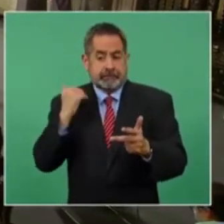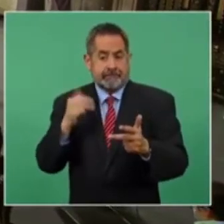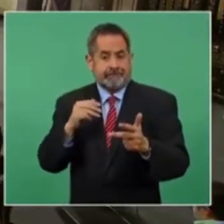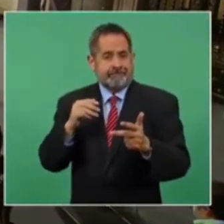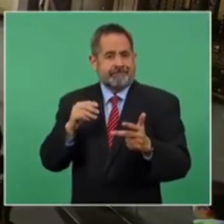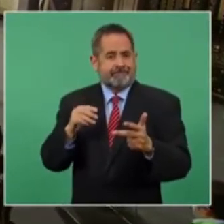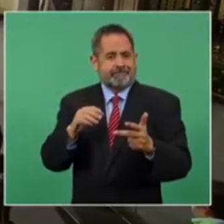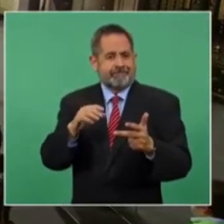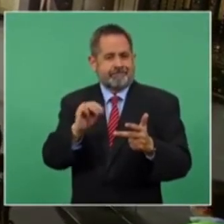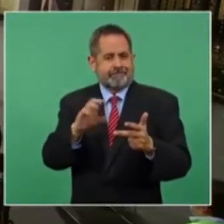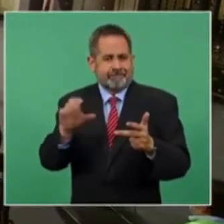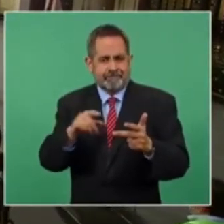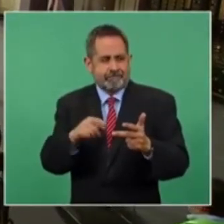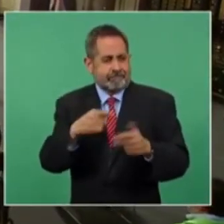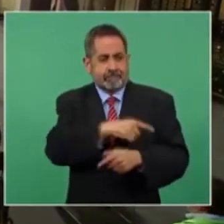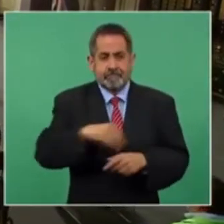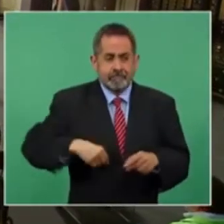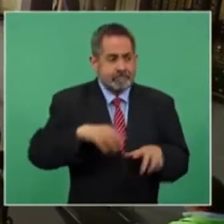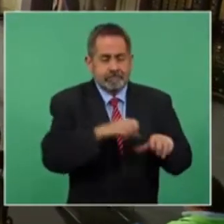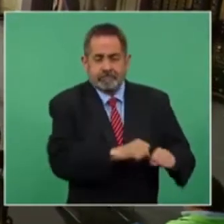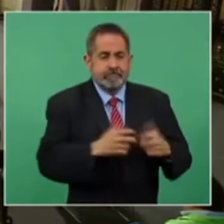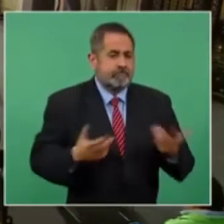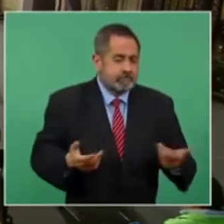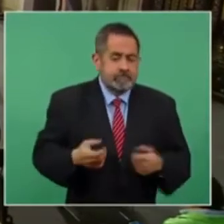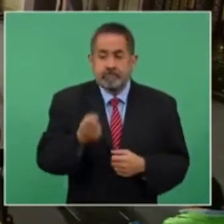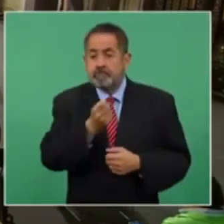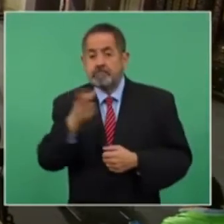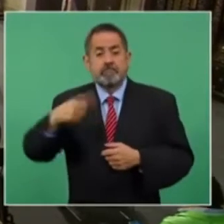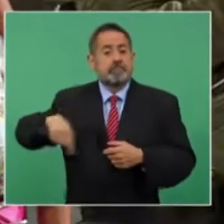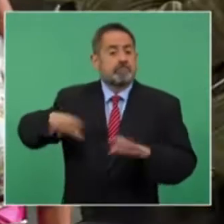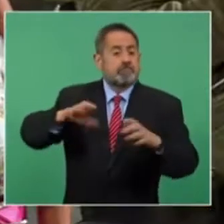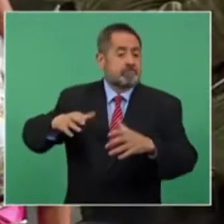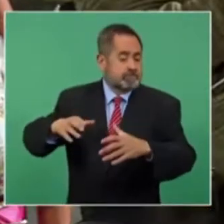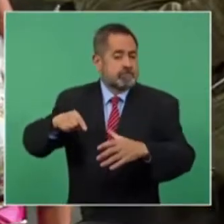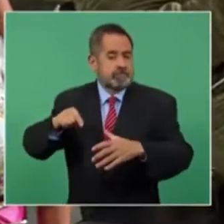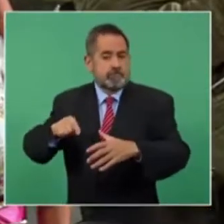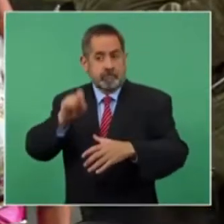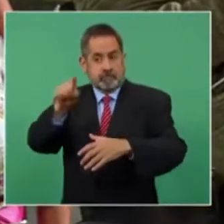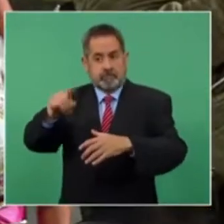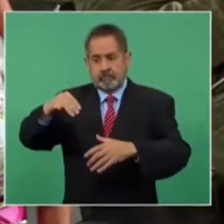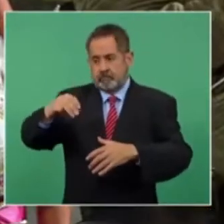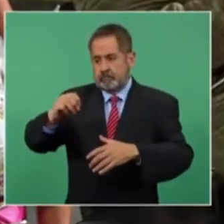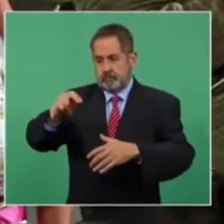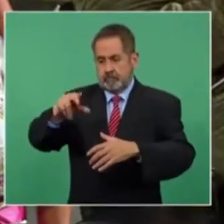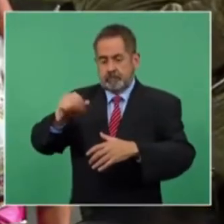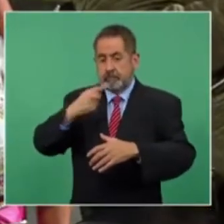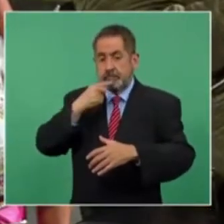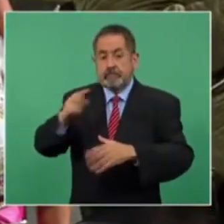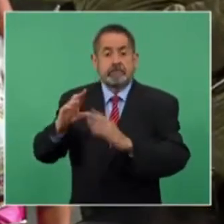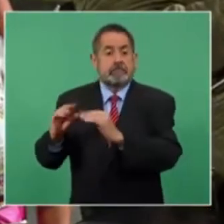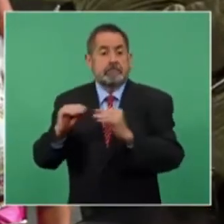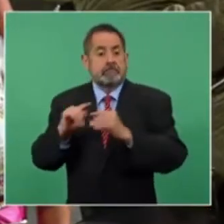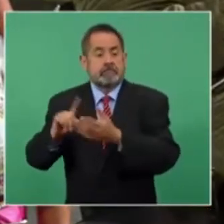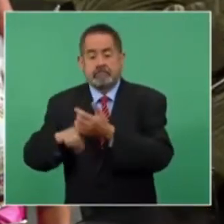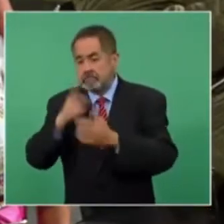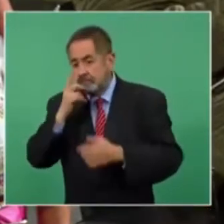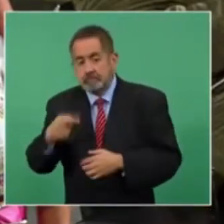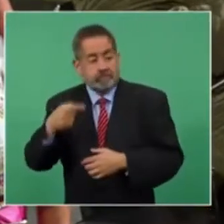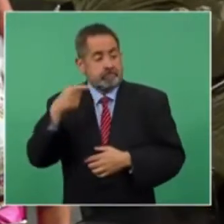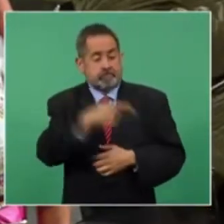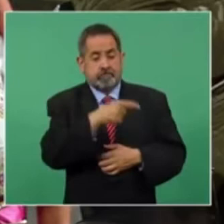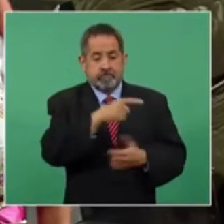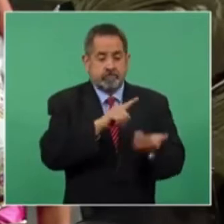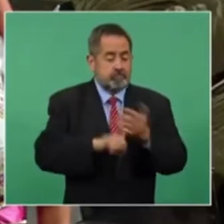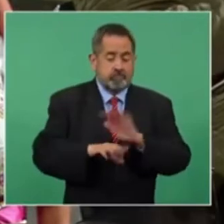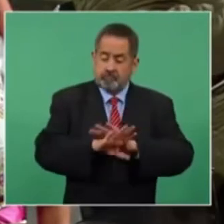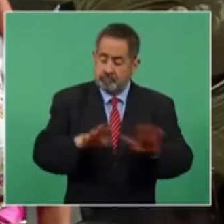pasadas, voces dentro del legislativo incluso del propio partido al que usted pertenece comentan que se está